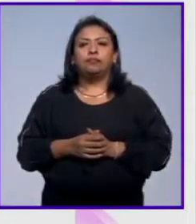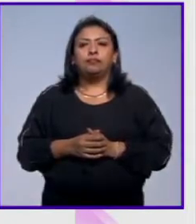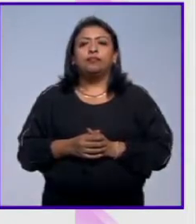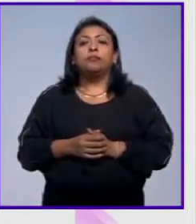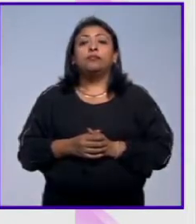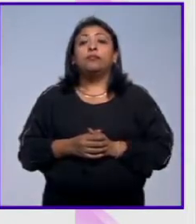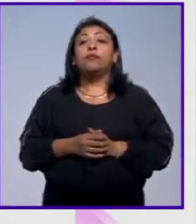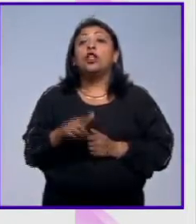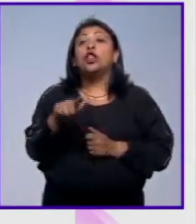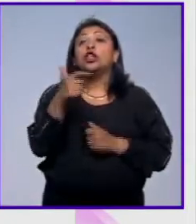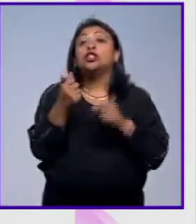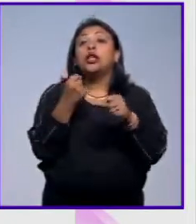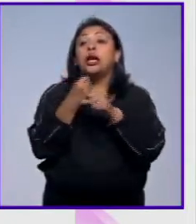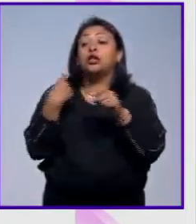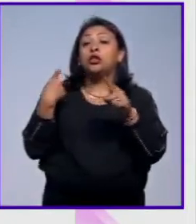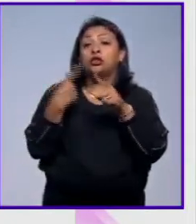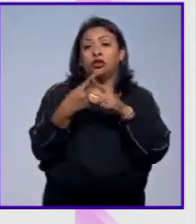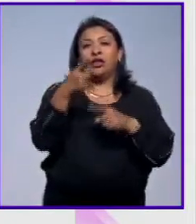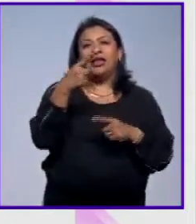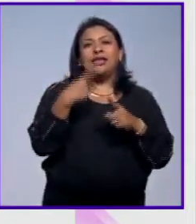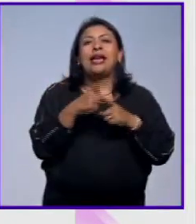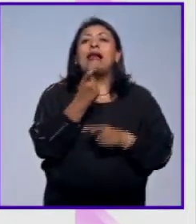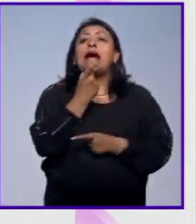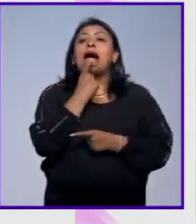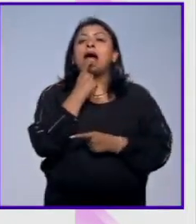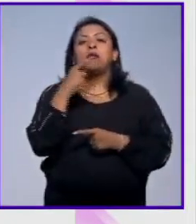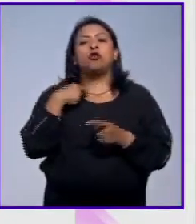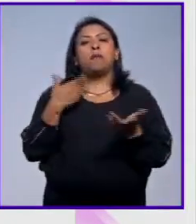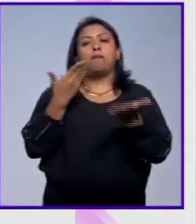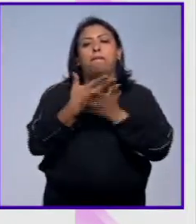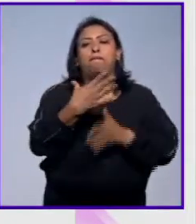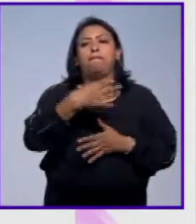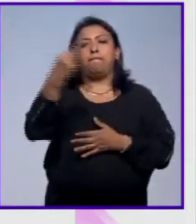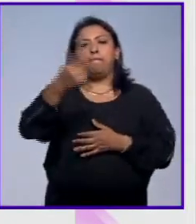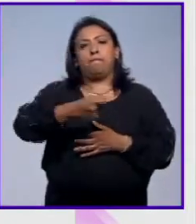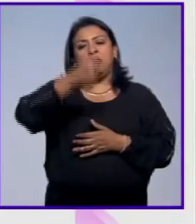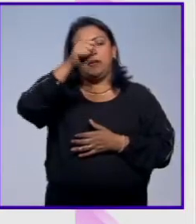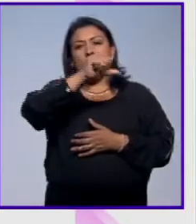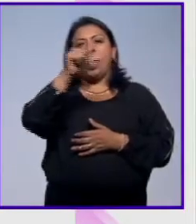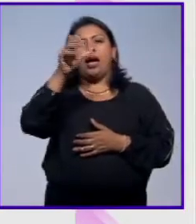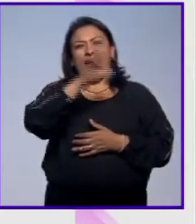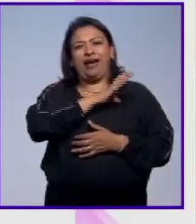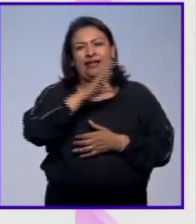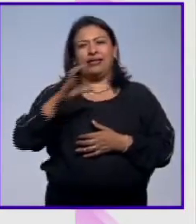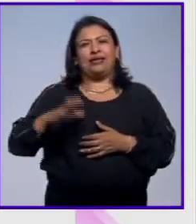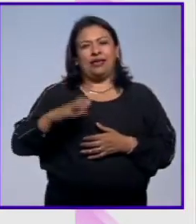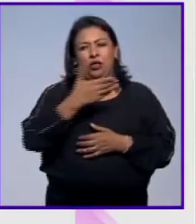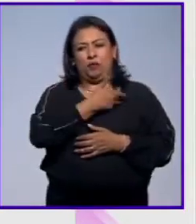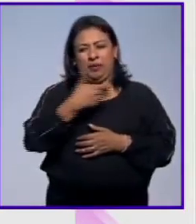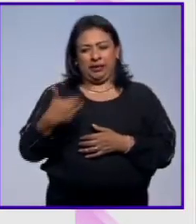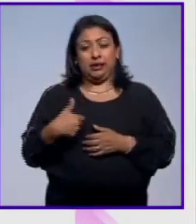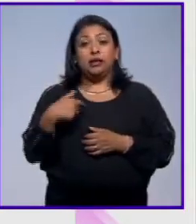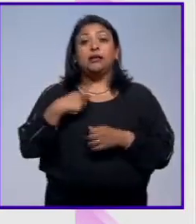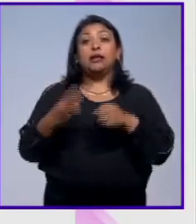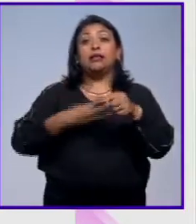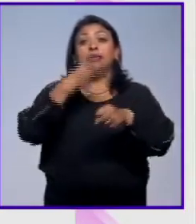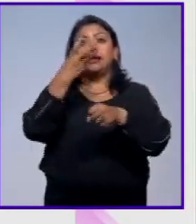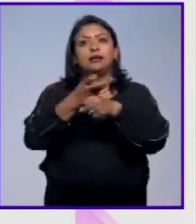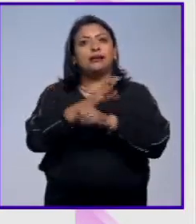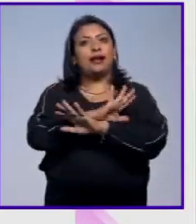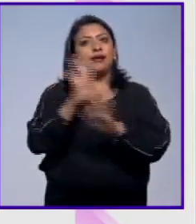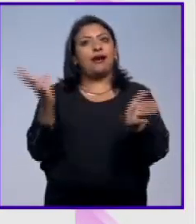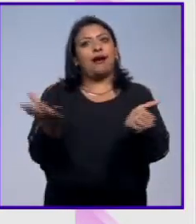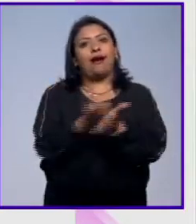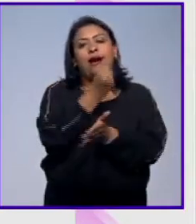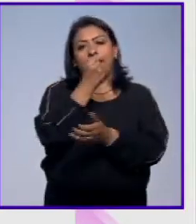Han pasado 12 años desde que Andrés Manuel López Obrador se postuló por primera vez a la presidencia de la República Mexicana la tercera es la